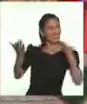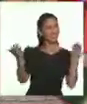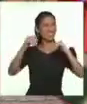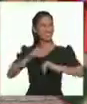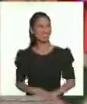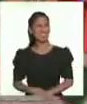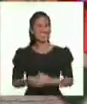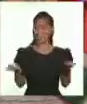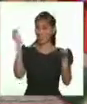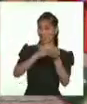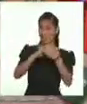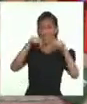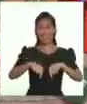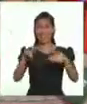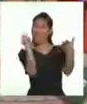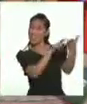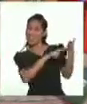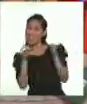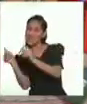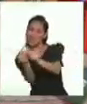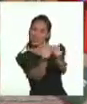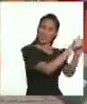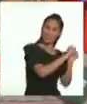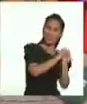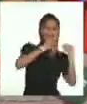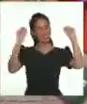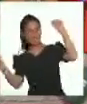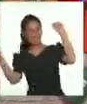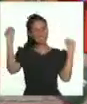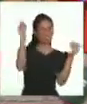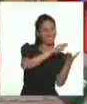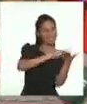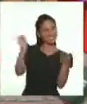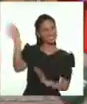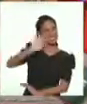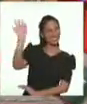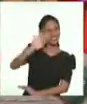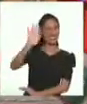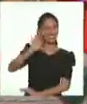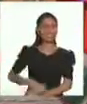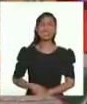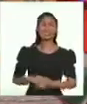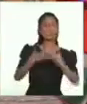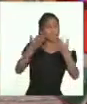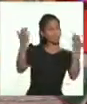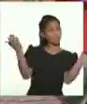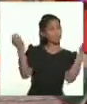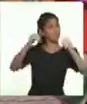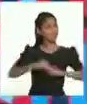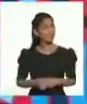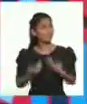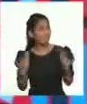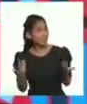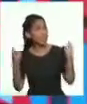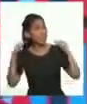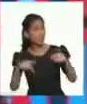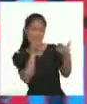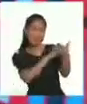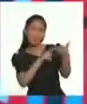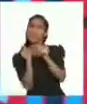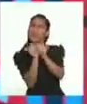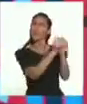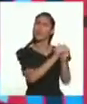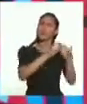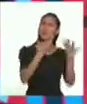¡Bienvenidas y bienvenidos una vez más a... ¡Leemos Juntos! ¡Chicas y chicos! Ahora